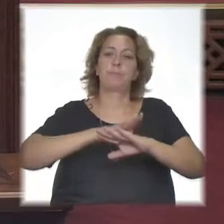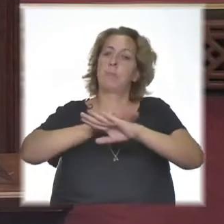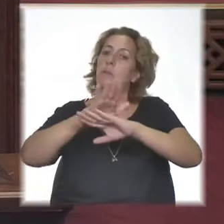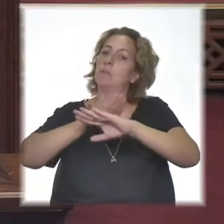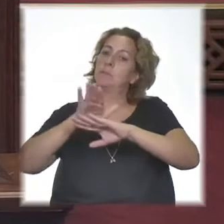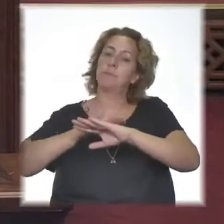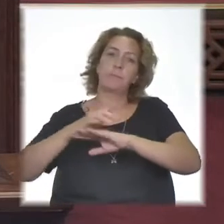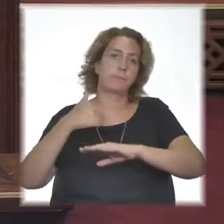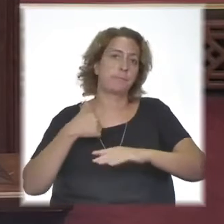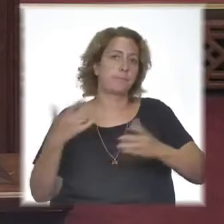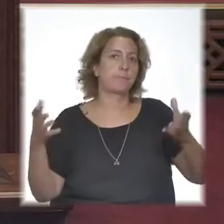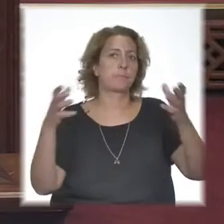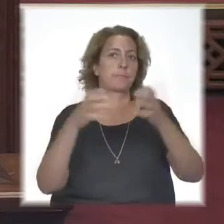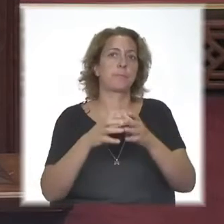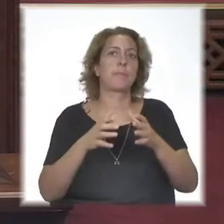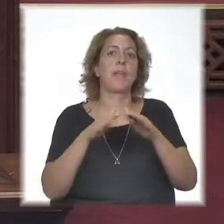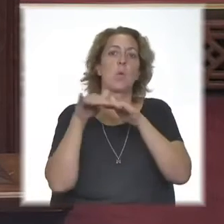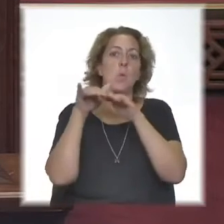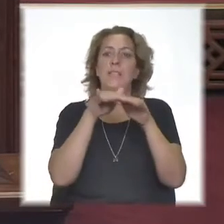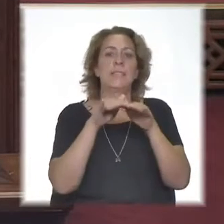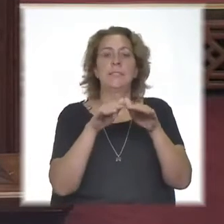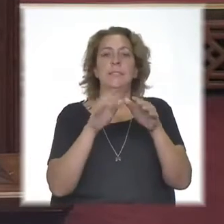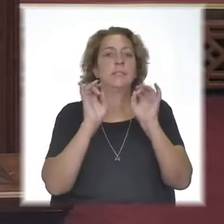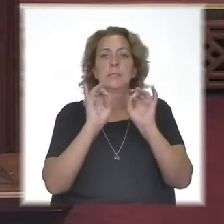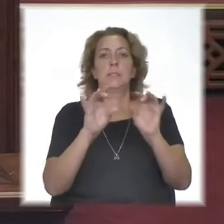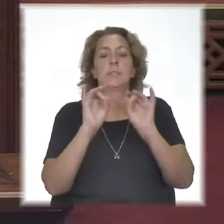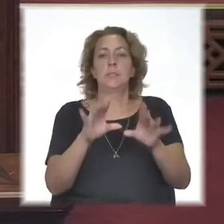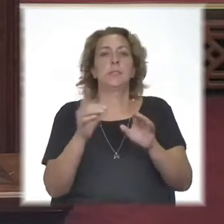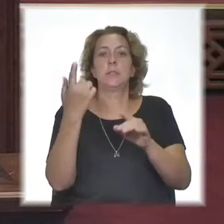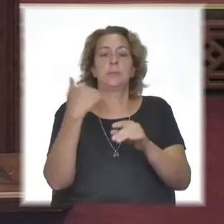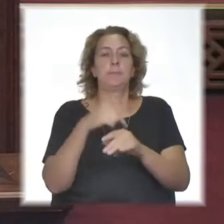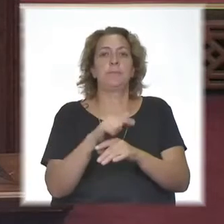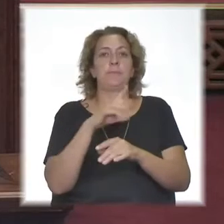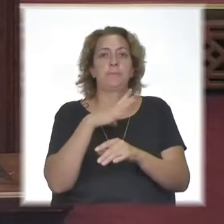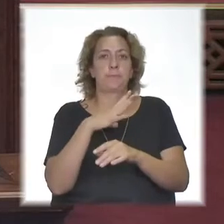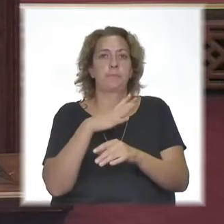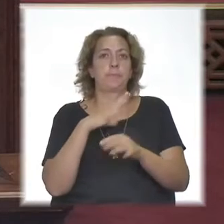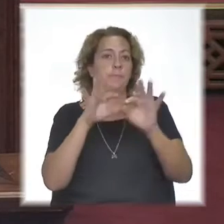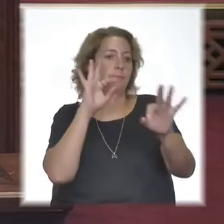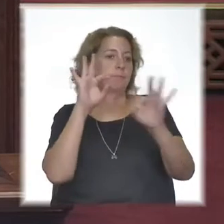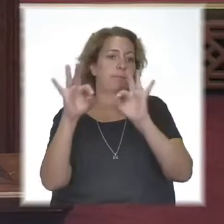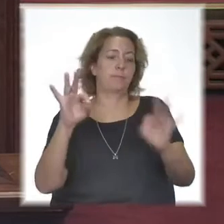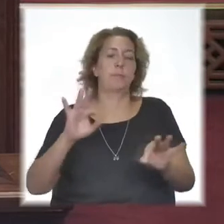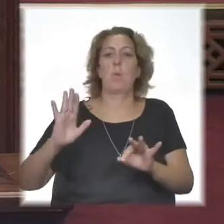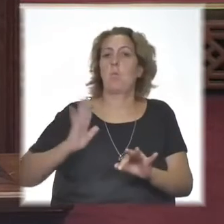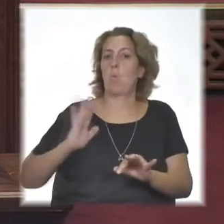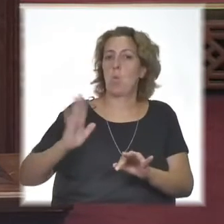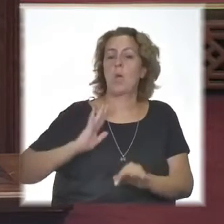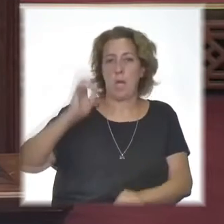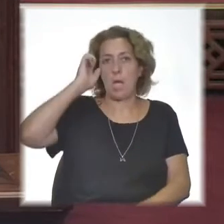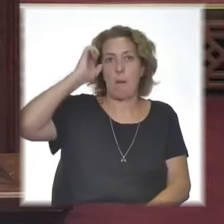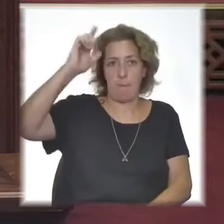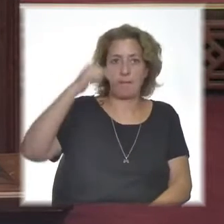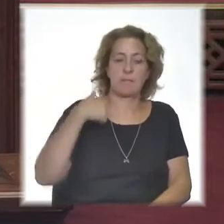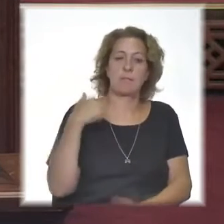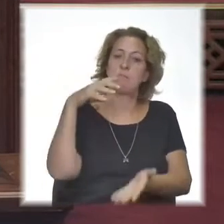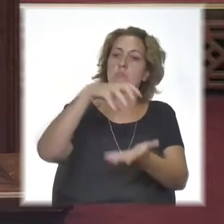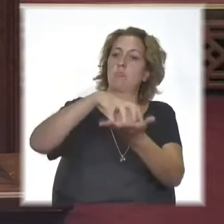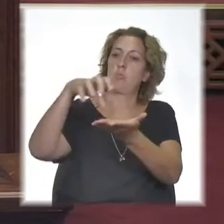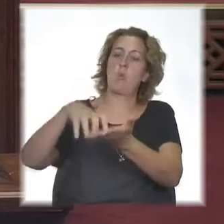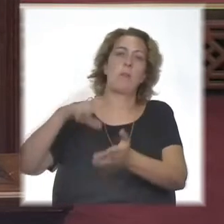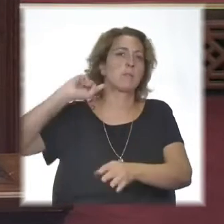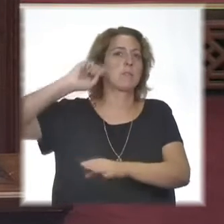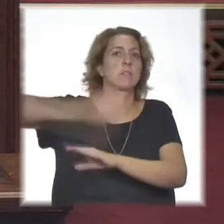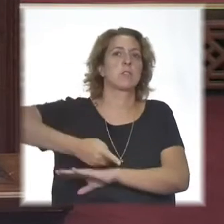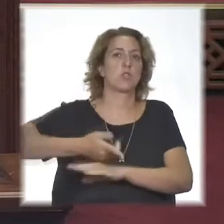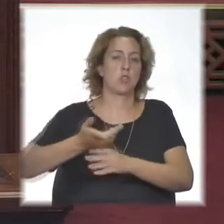por la igualdad natural con la que se maneja, sin necesidad de cuotas y eligiendo mujeres capaces en importantes lugares de toma de